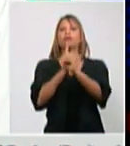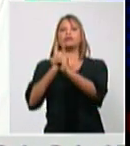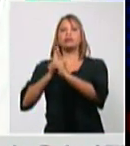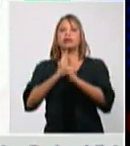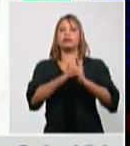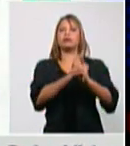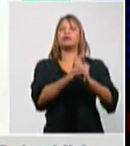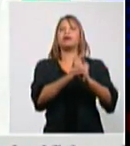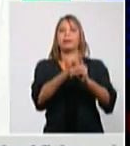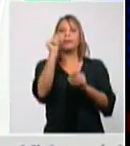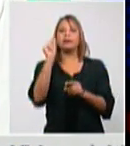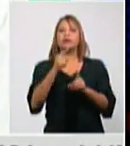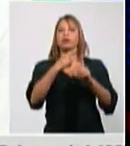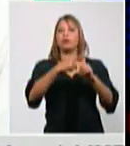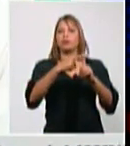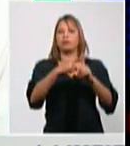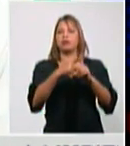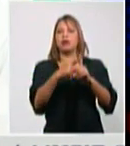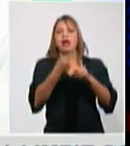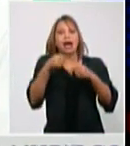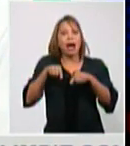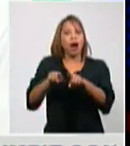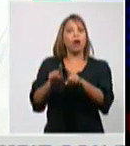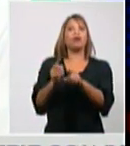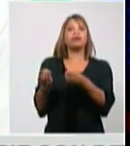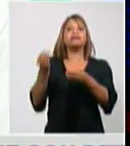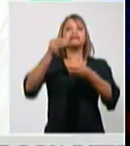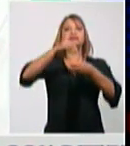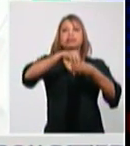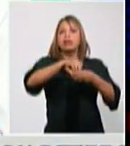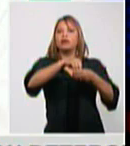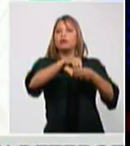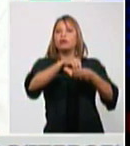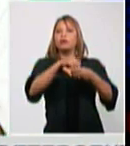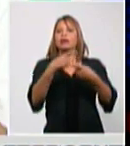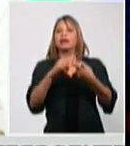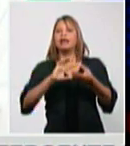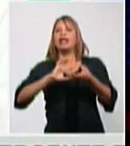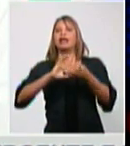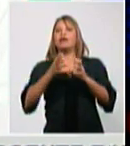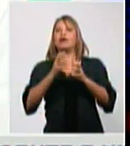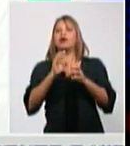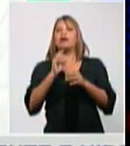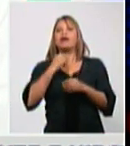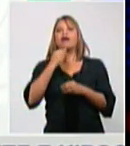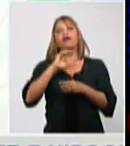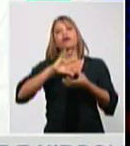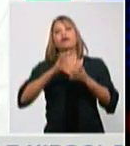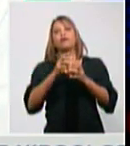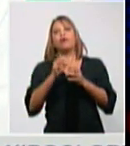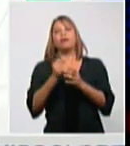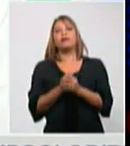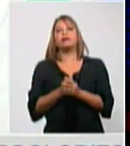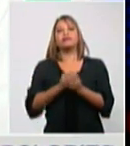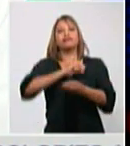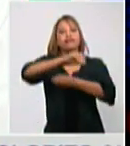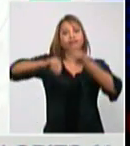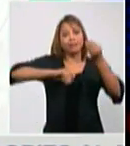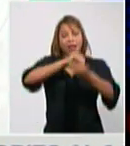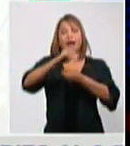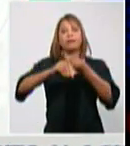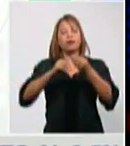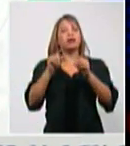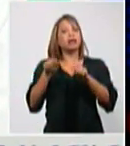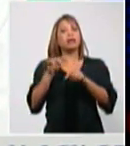Ahora se incluye la nueva modalidad que tiene que ver con el